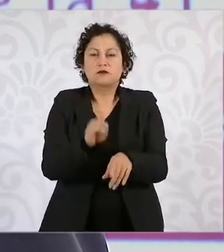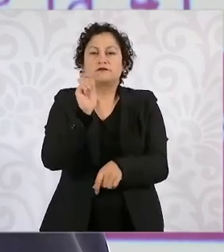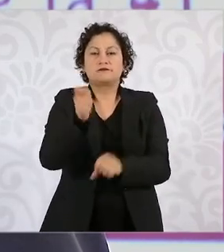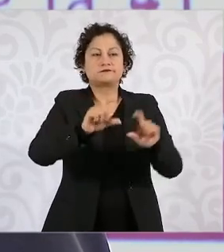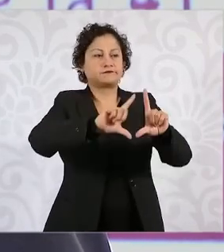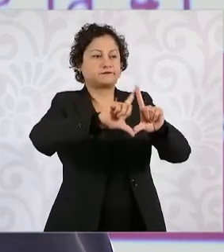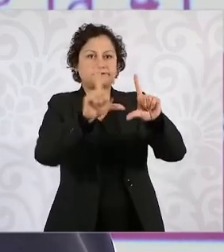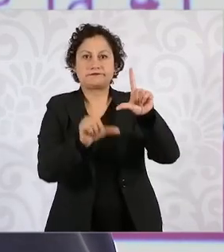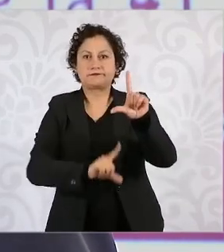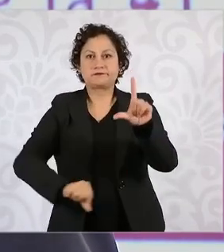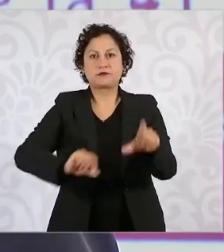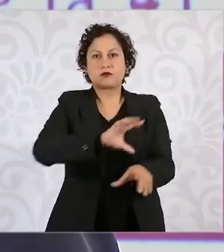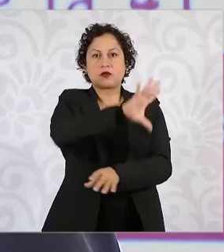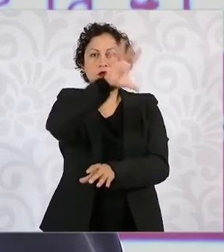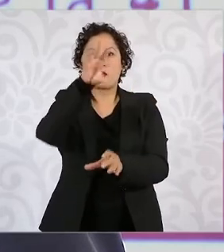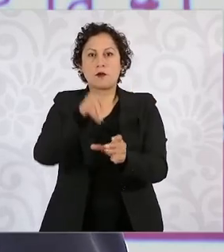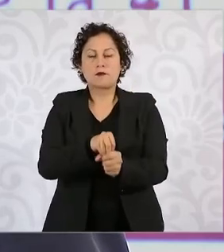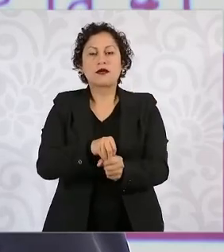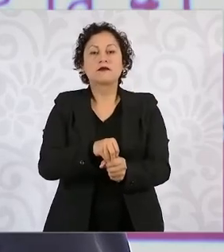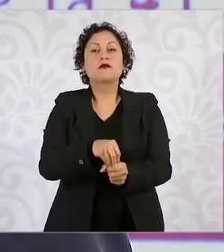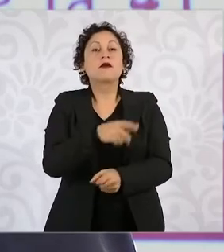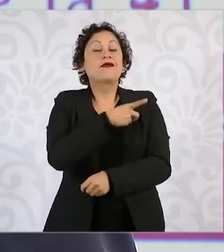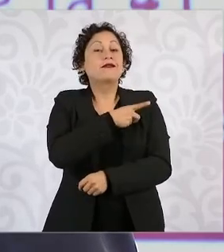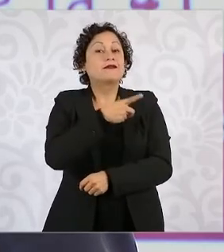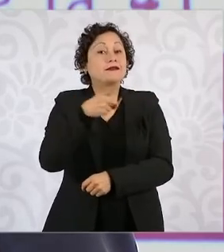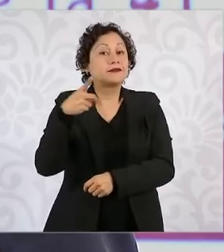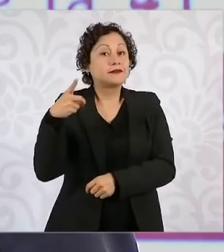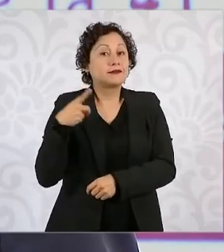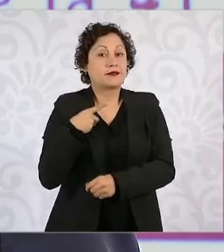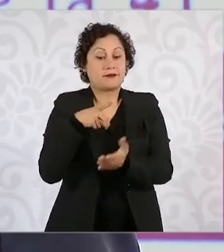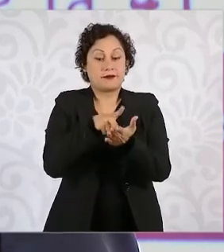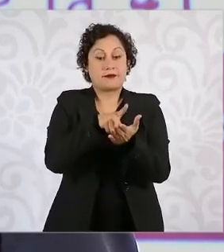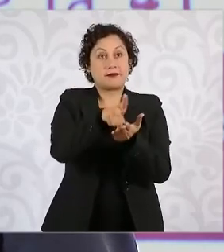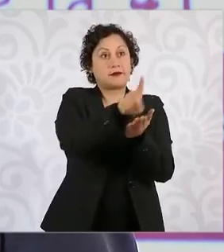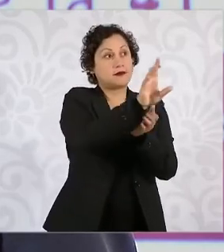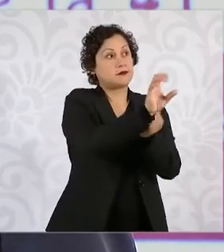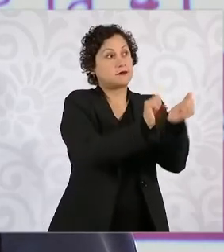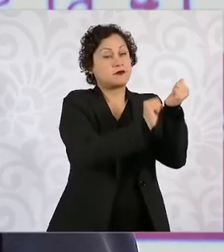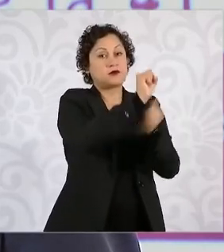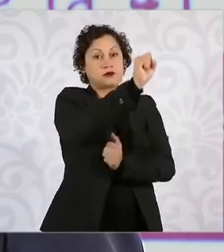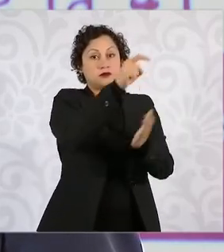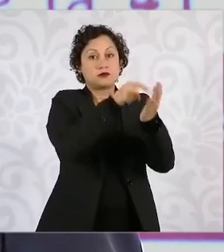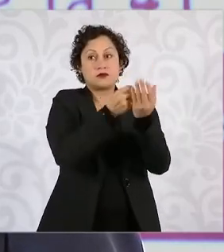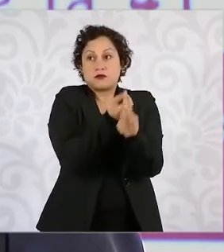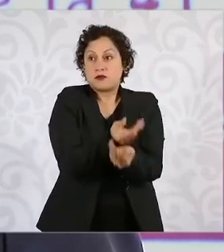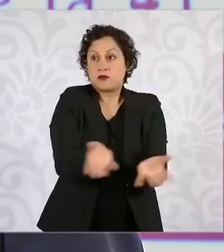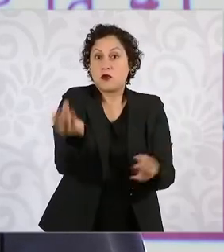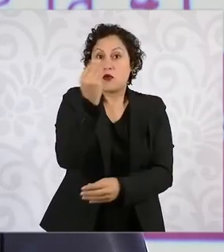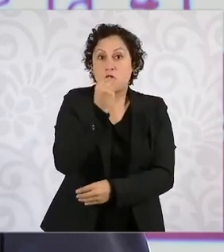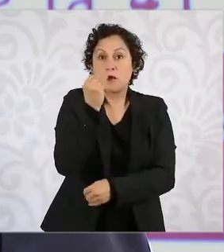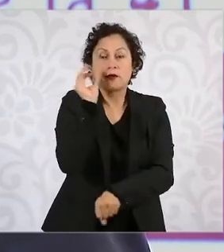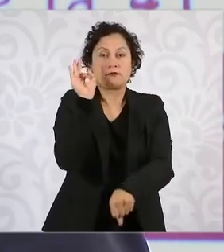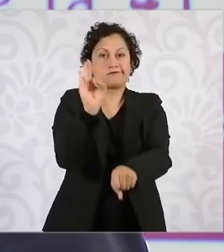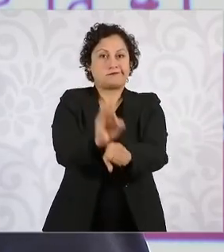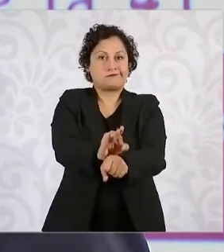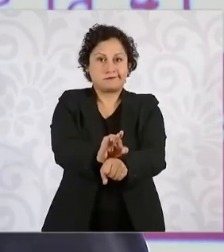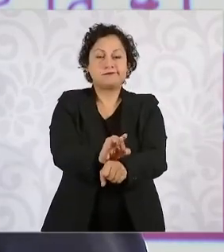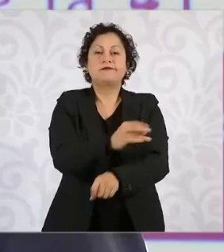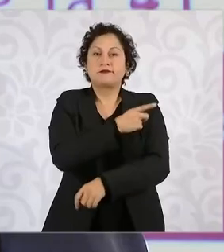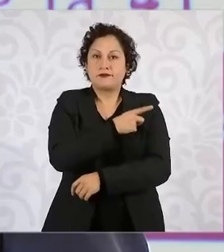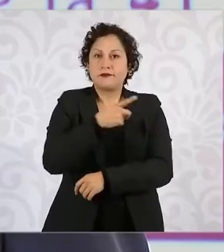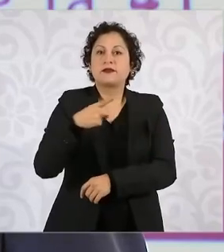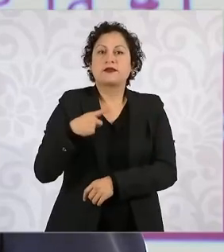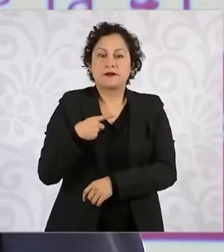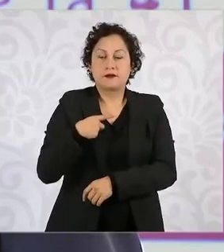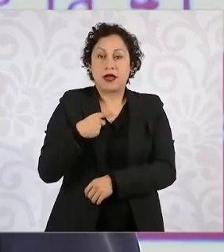necesarias para garantizar el derecho constitucional a la alimentación, no sólo hoy, sino que en el futuro.